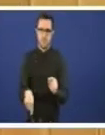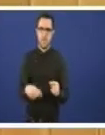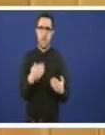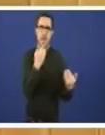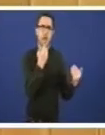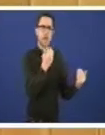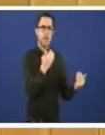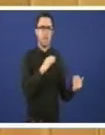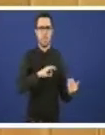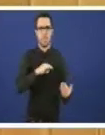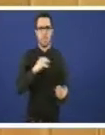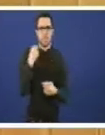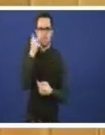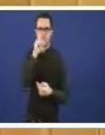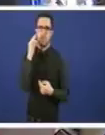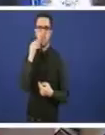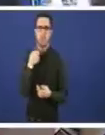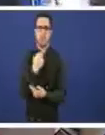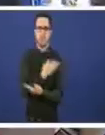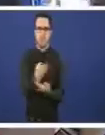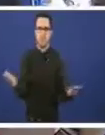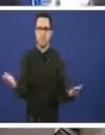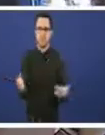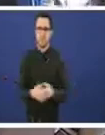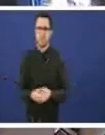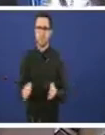gracias señoras e señores diputados moitas gracias